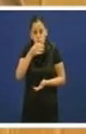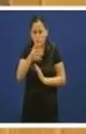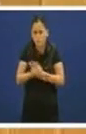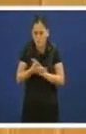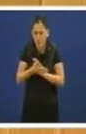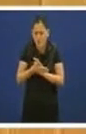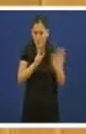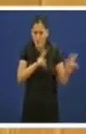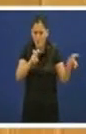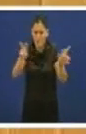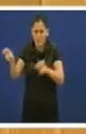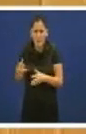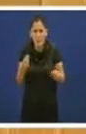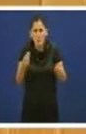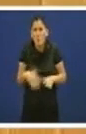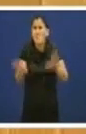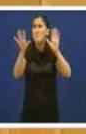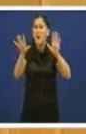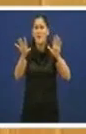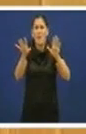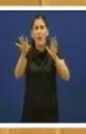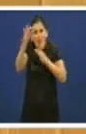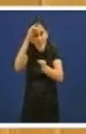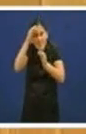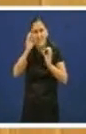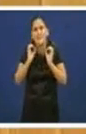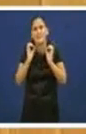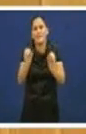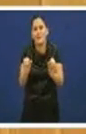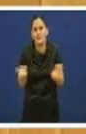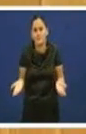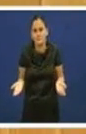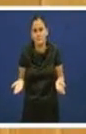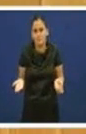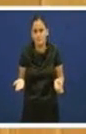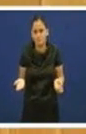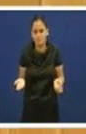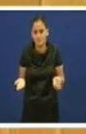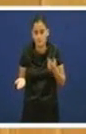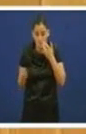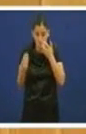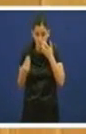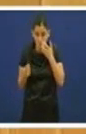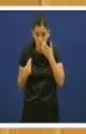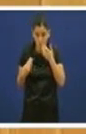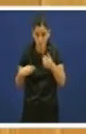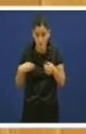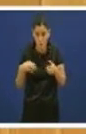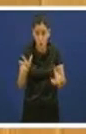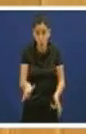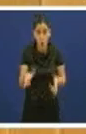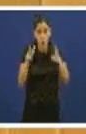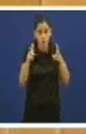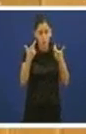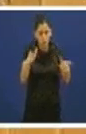pero con creción prática cero cero oiga miren os maiores astaleiros do estado do sector